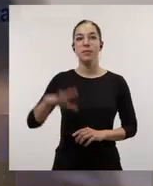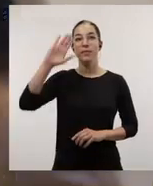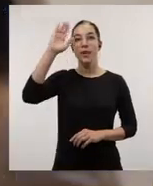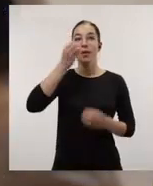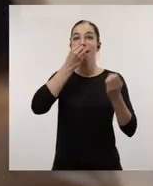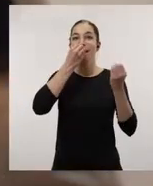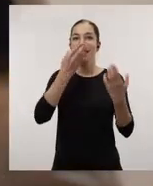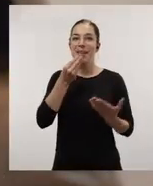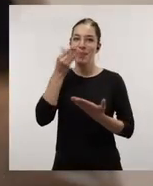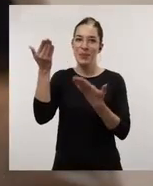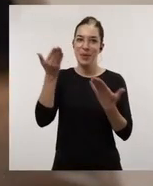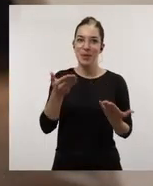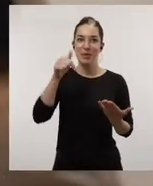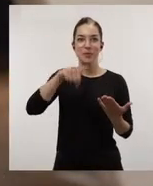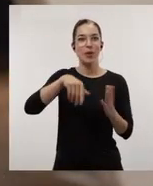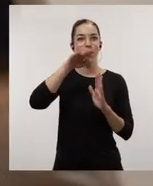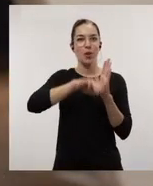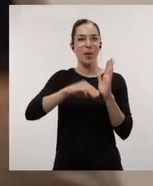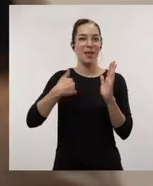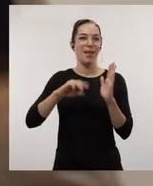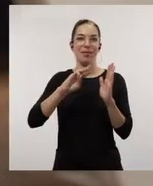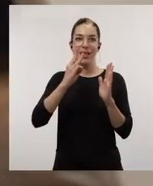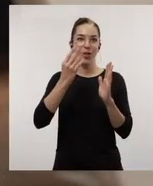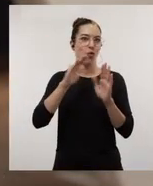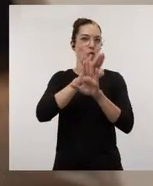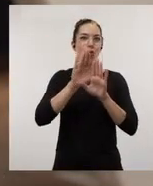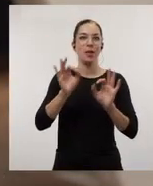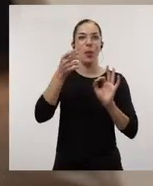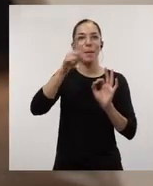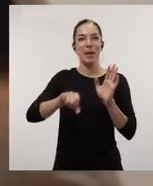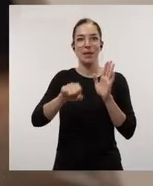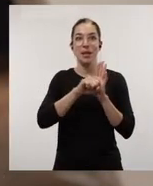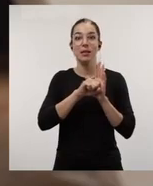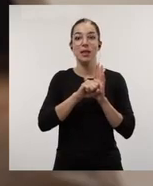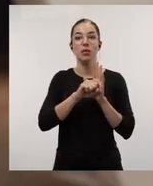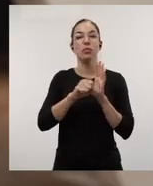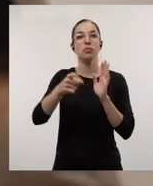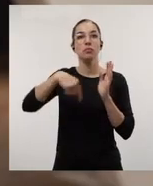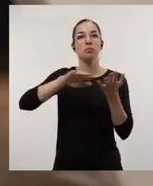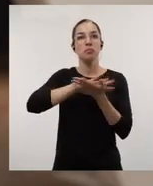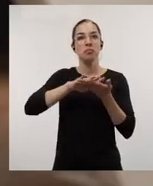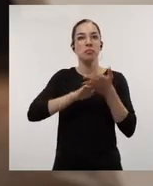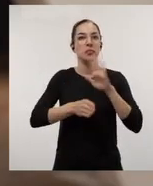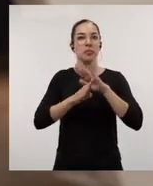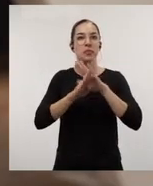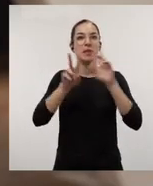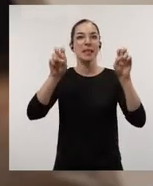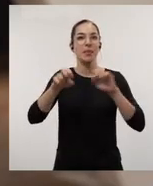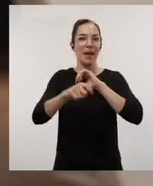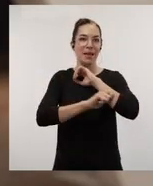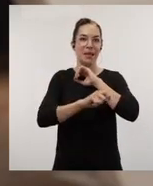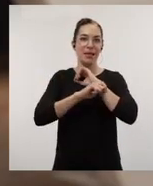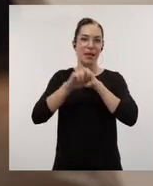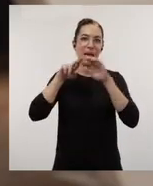Hola, tal? Bienvenidos a este tercer y último programa del Mes del Sello, en el que vamos a seguir hablando sobre la Estrategia de